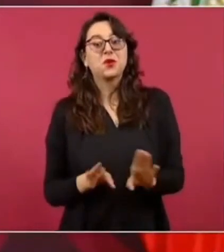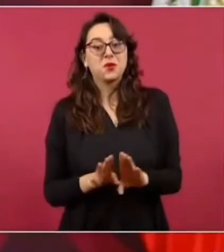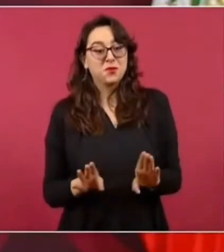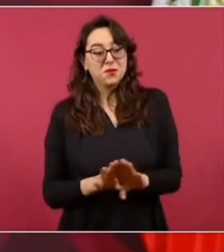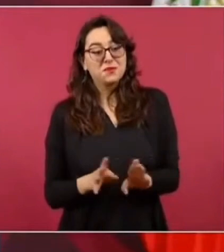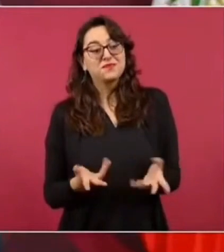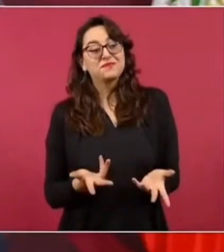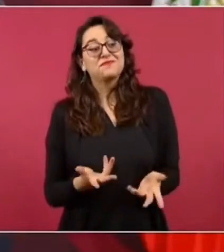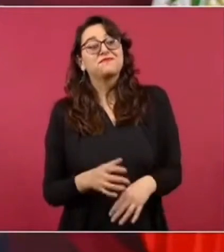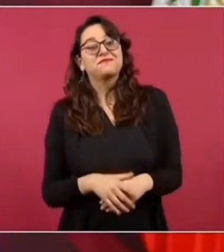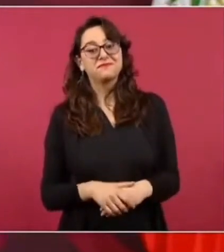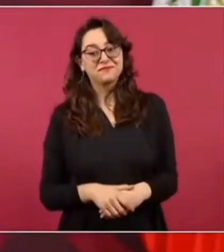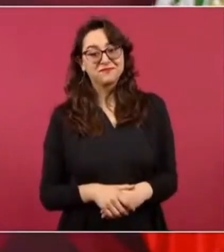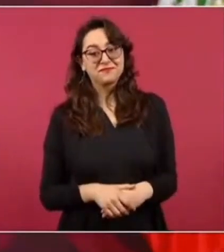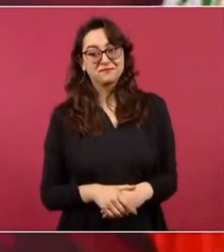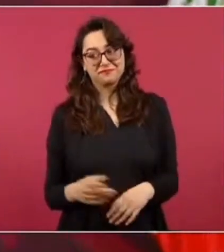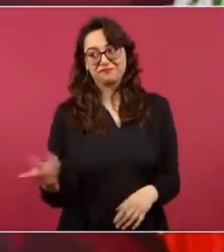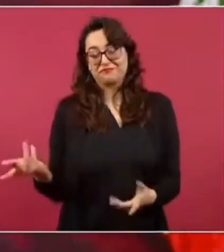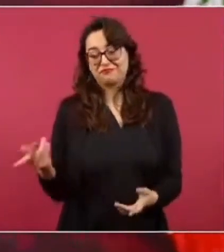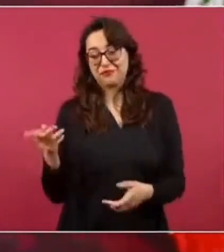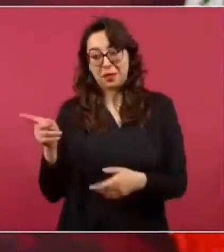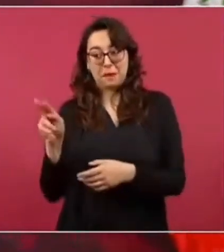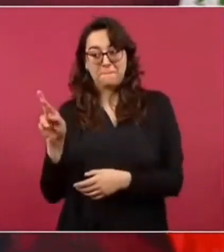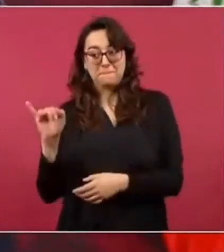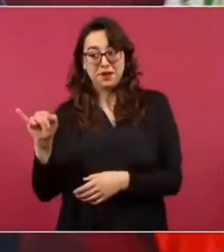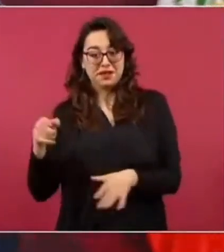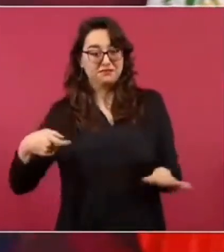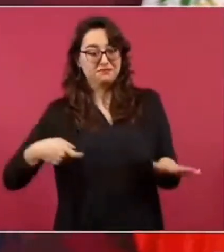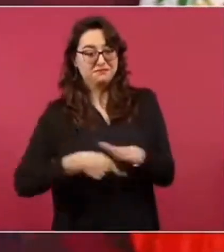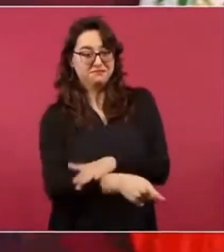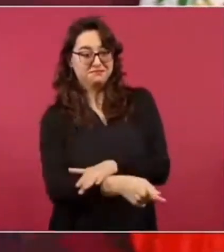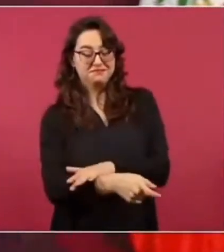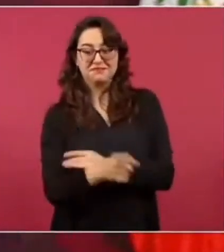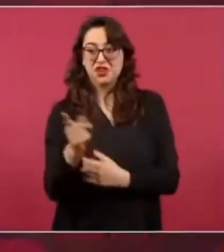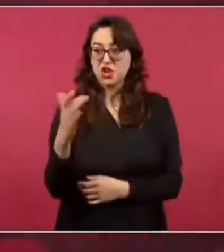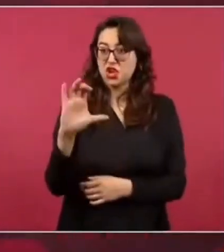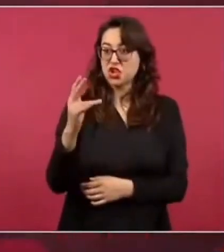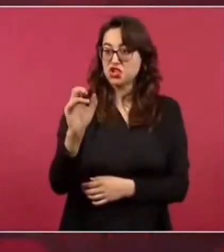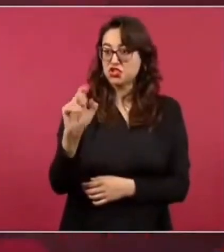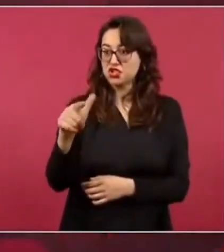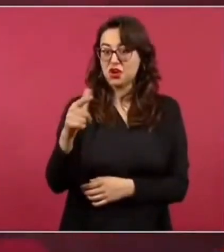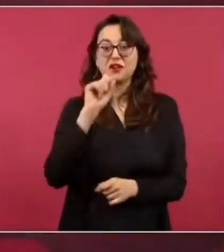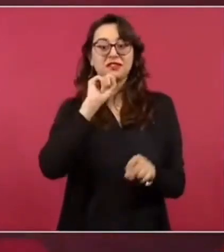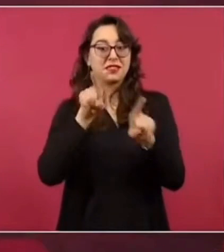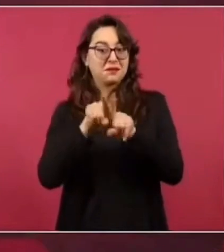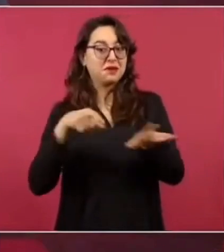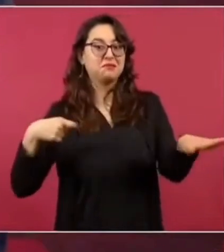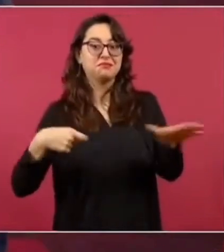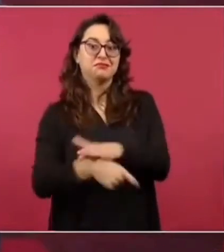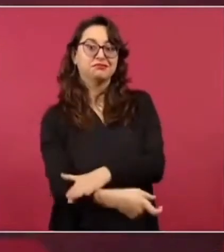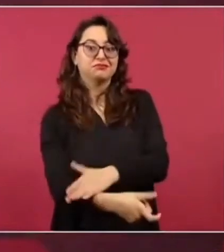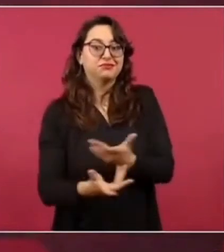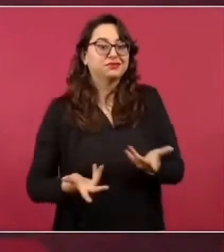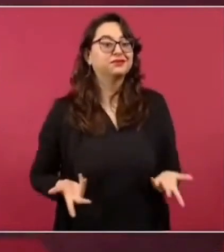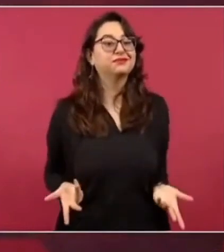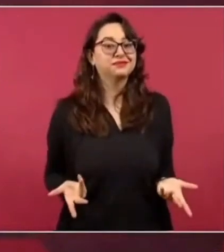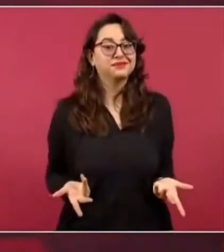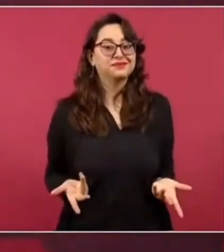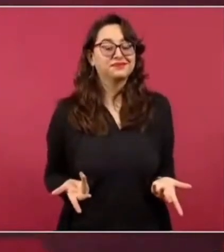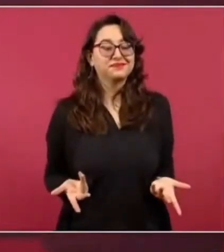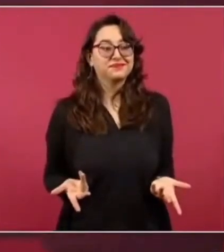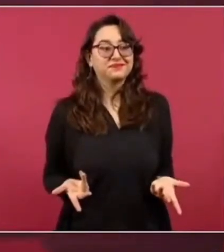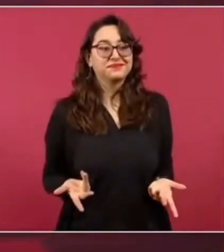si también apoyaban Alejandro Moreno y Alejandro Moreno los apoyaba